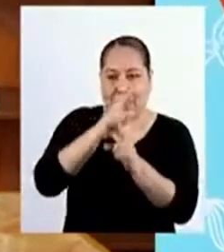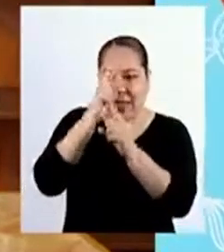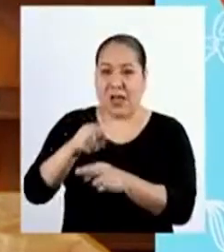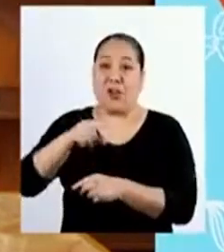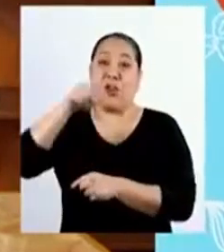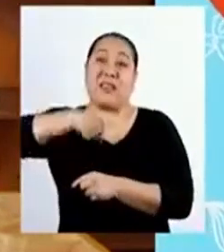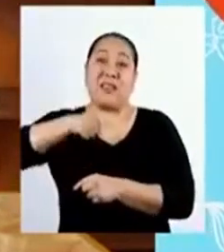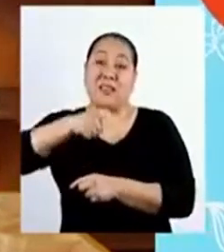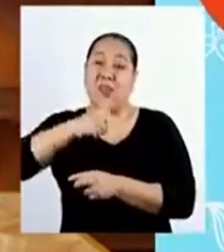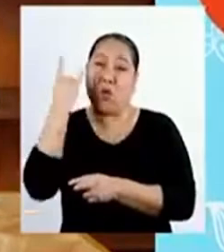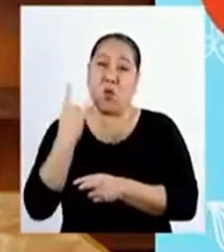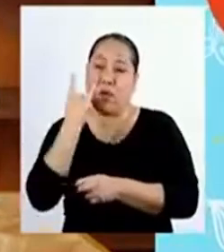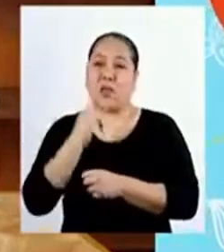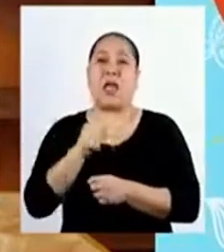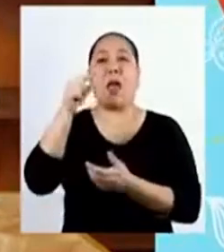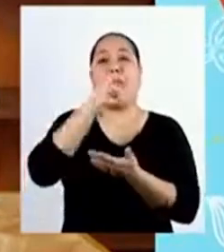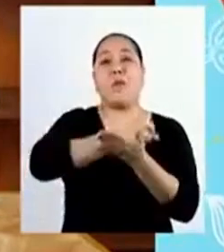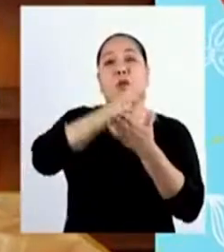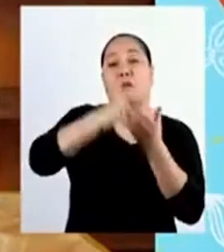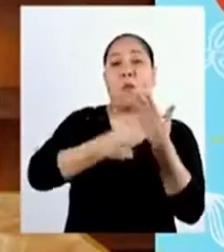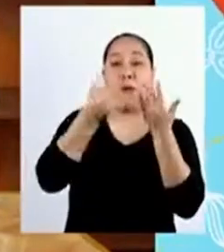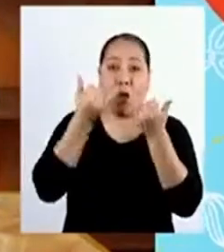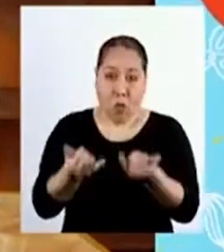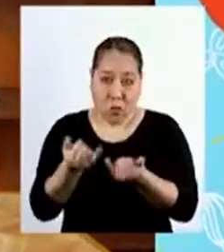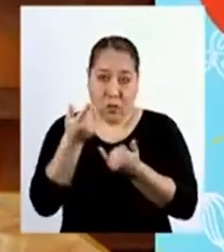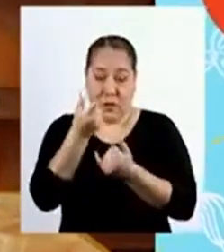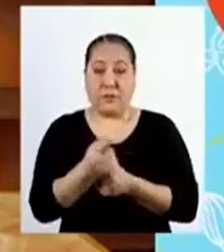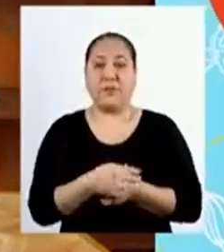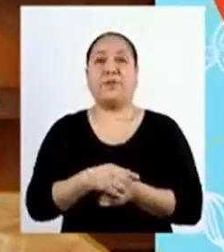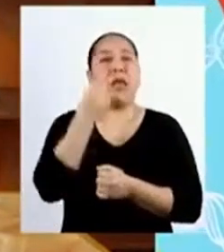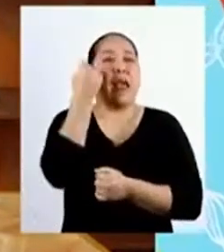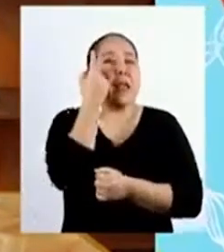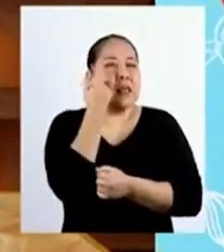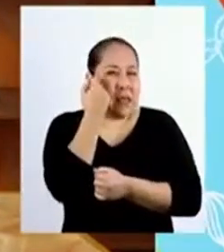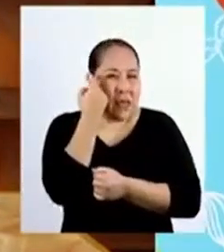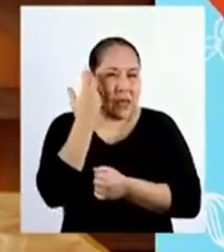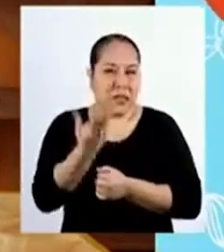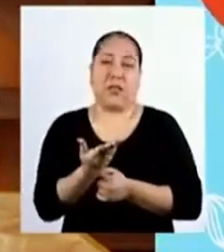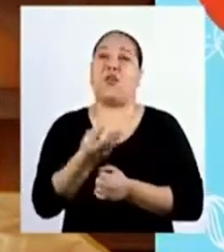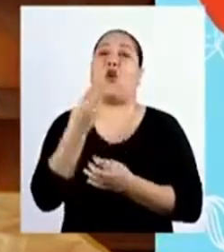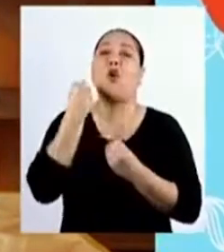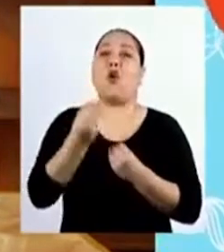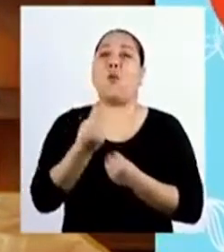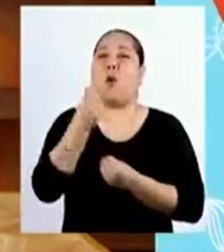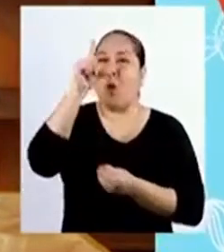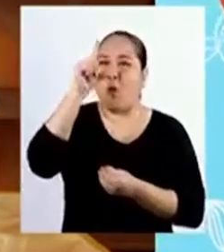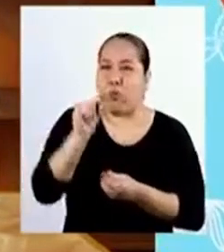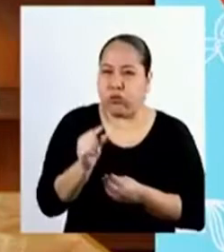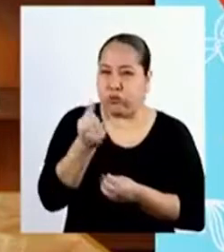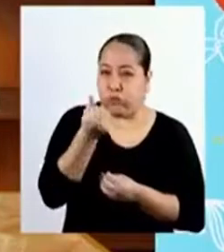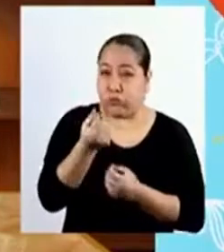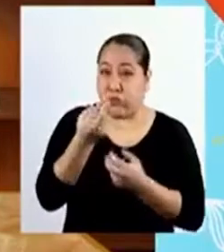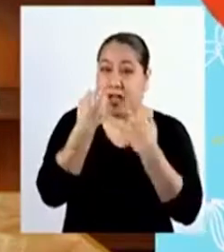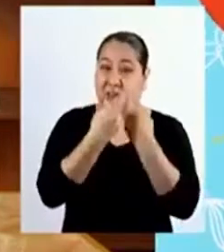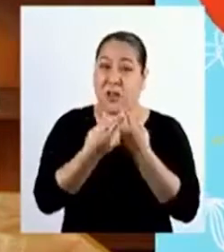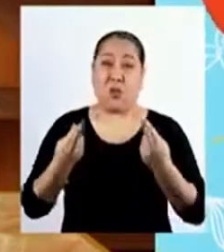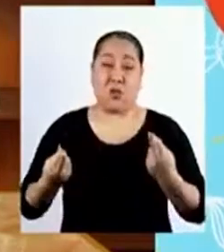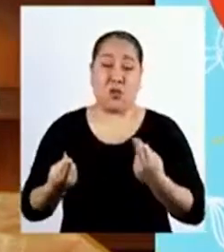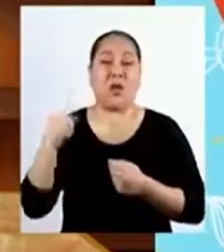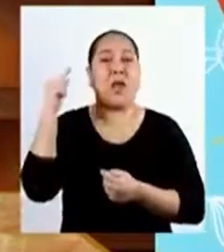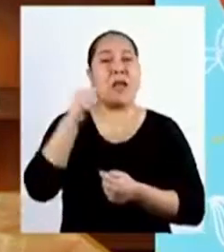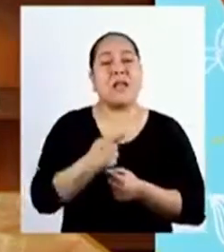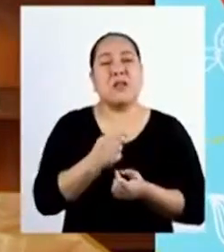sus necesidades. En el programa de hoy, precisamente comprenderemos cómo la escasez de los recursos